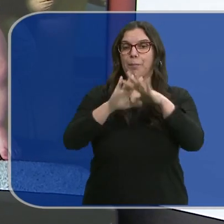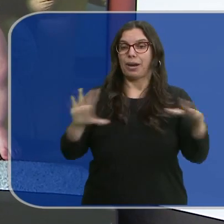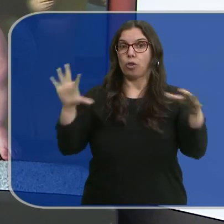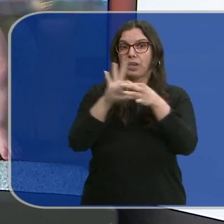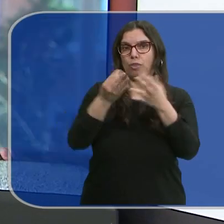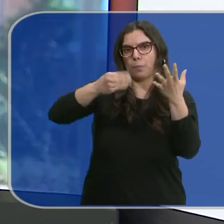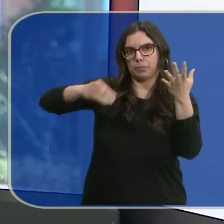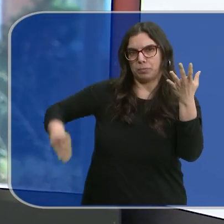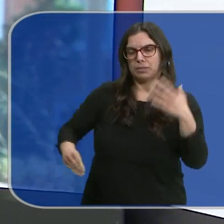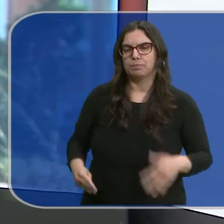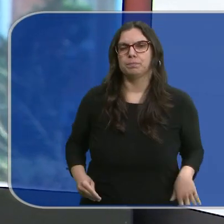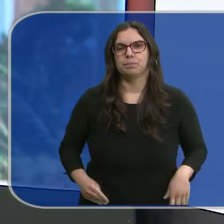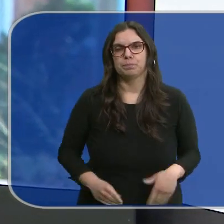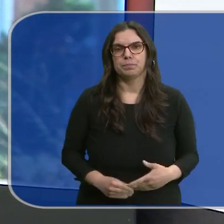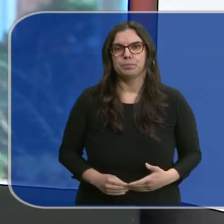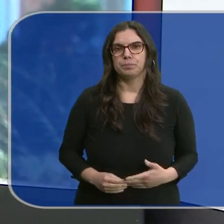conciliación. Andrea Alte Larrea.